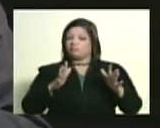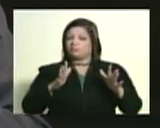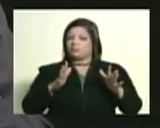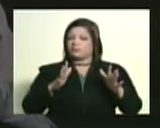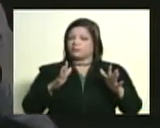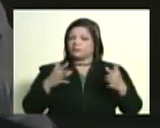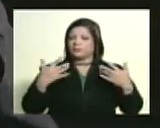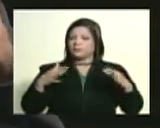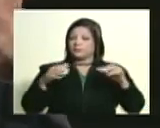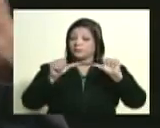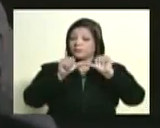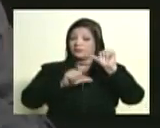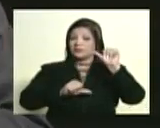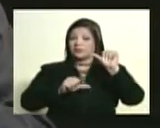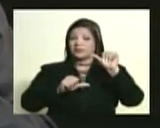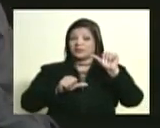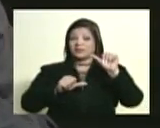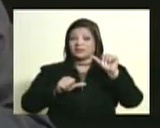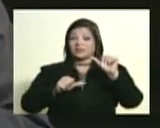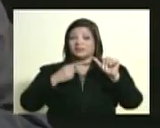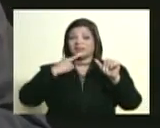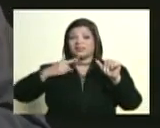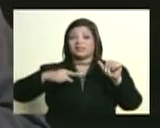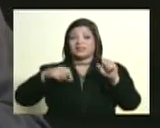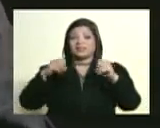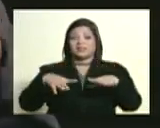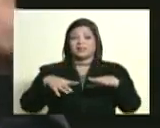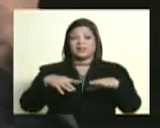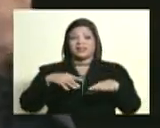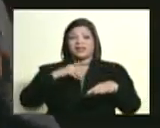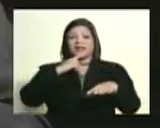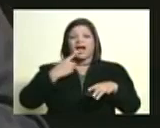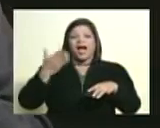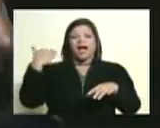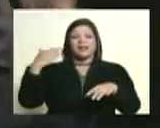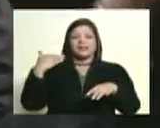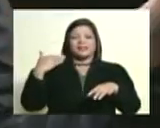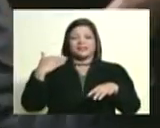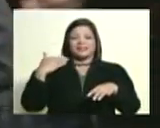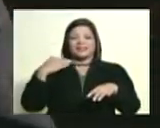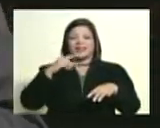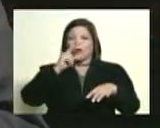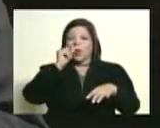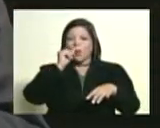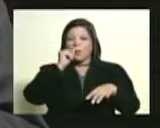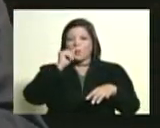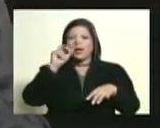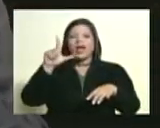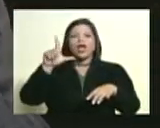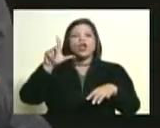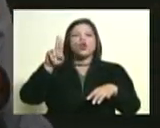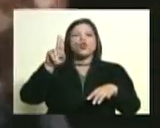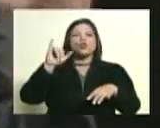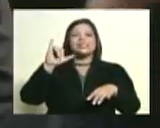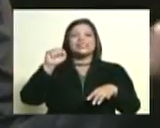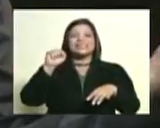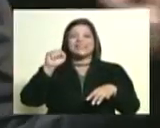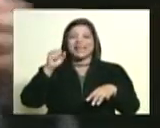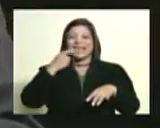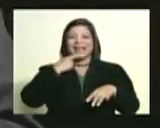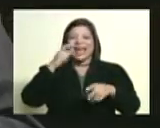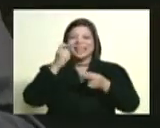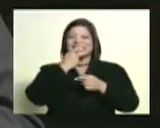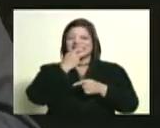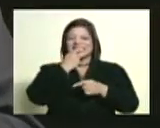que suscitó la salida del presidente de la República, entonces, Luis Herrera Camping del lugar y la salida de la